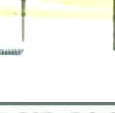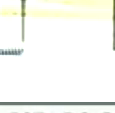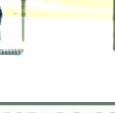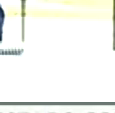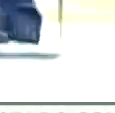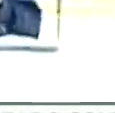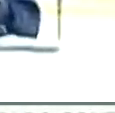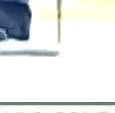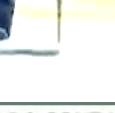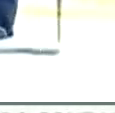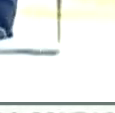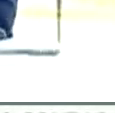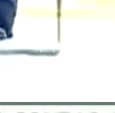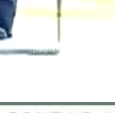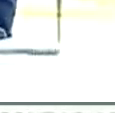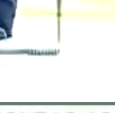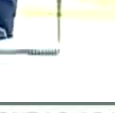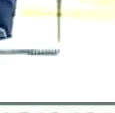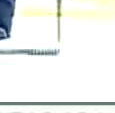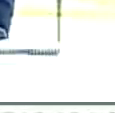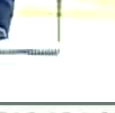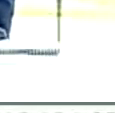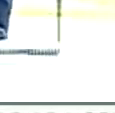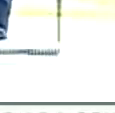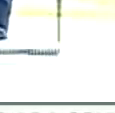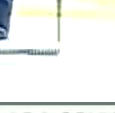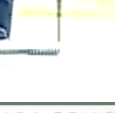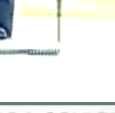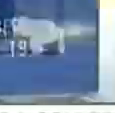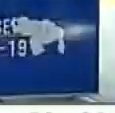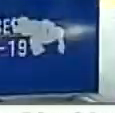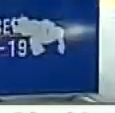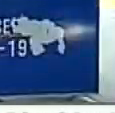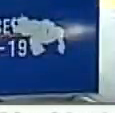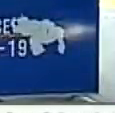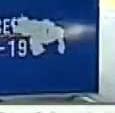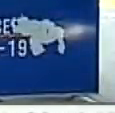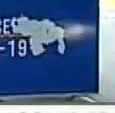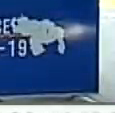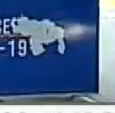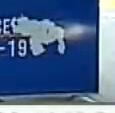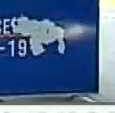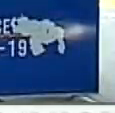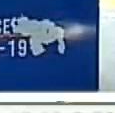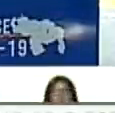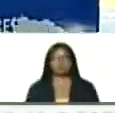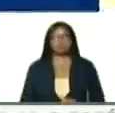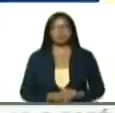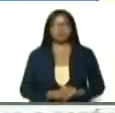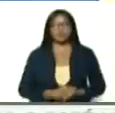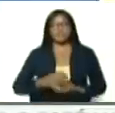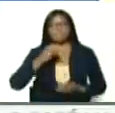Bueno, feliz tarde a toda Venezuela, domingo 21 de marzo, 21,